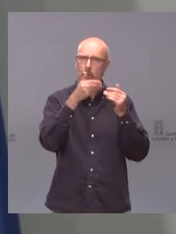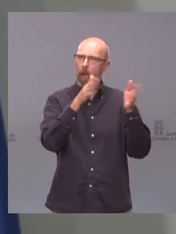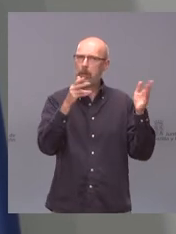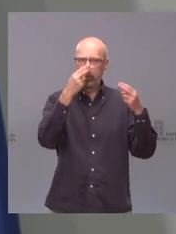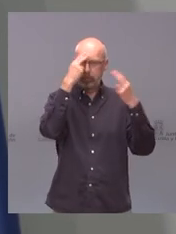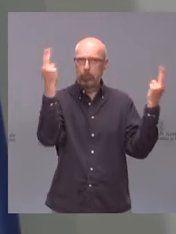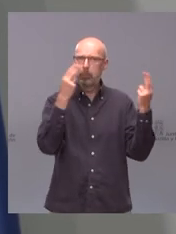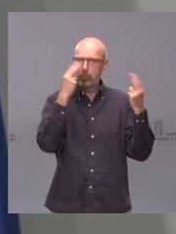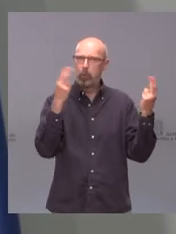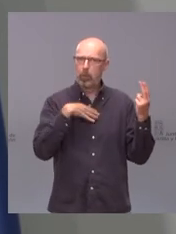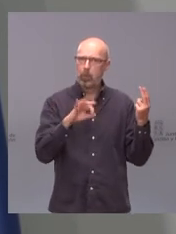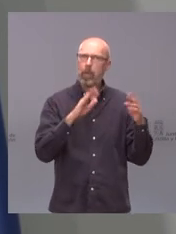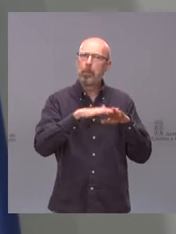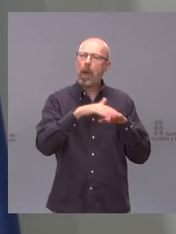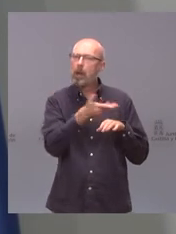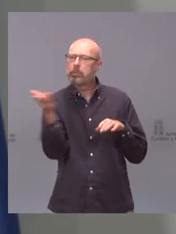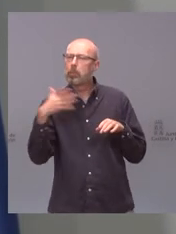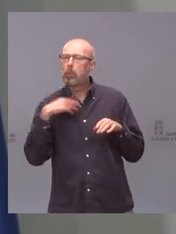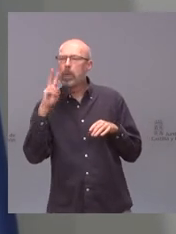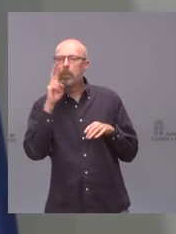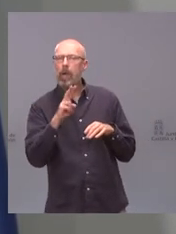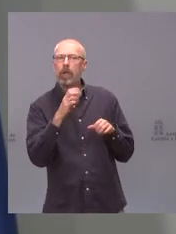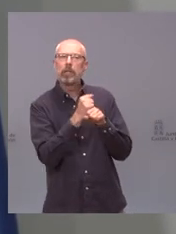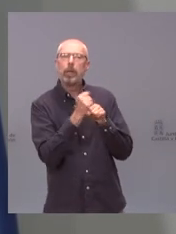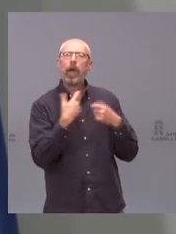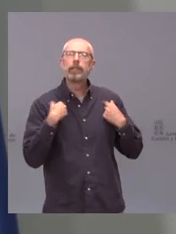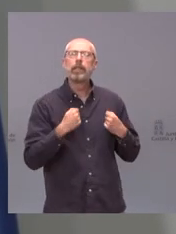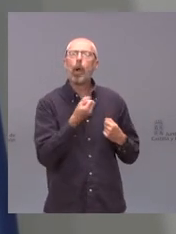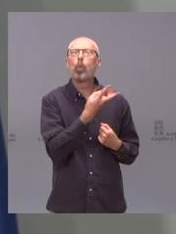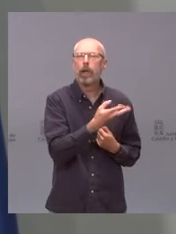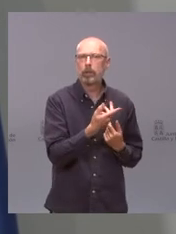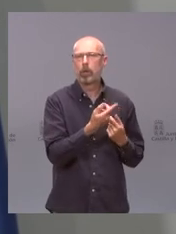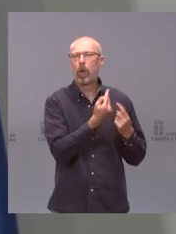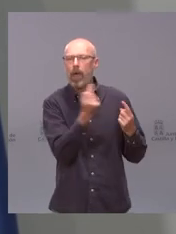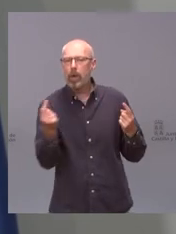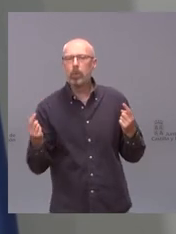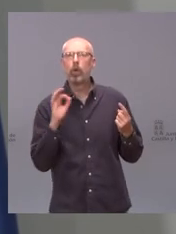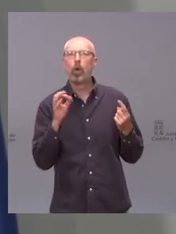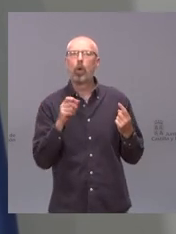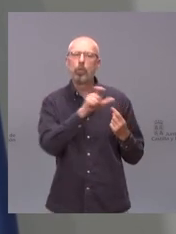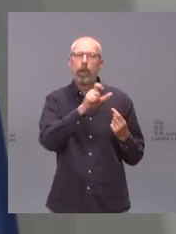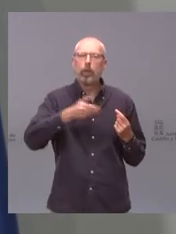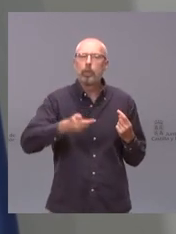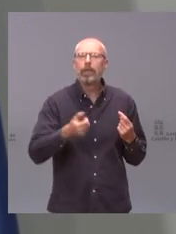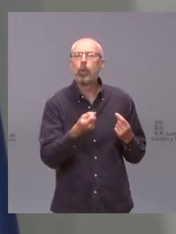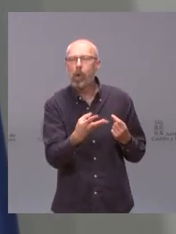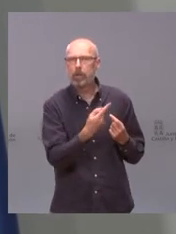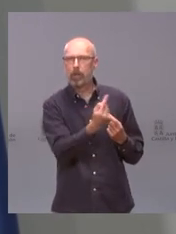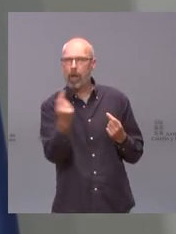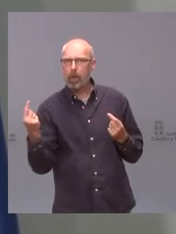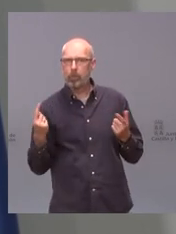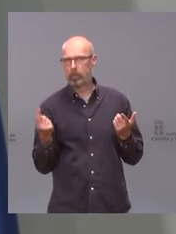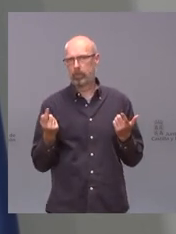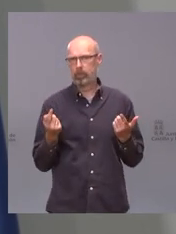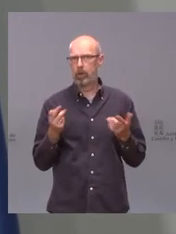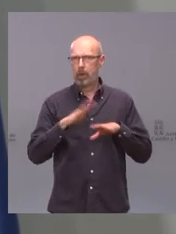todo el mundo pueda ver cuántos trabajadores sanitarios tiene cada uno cuánta población esencial y yo creo que este esfuerzo que estamos haciendo